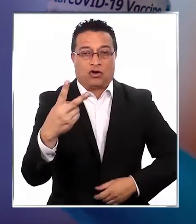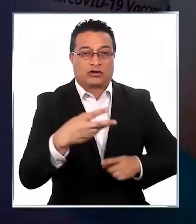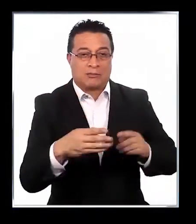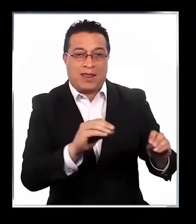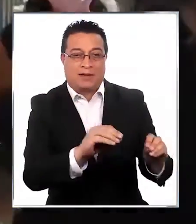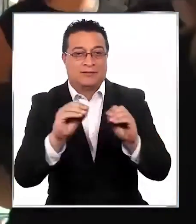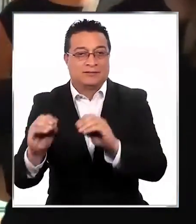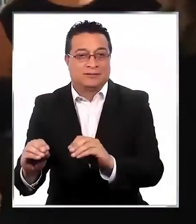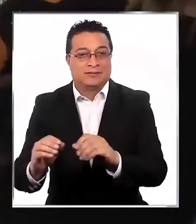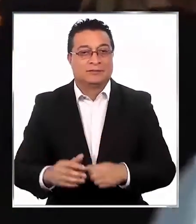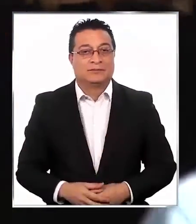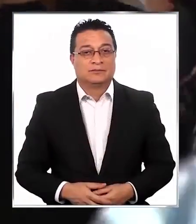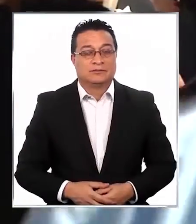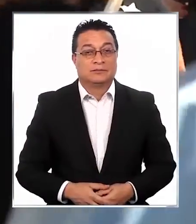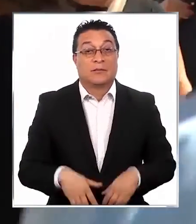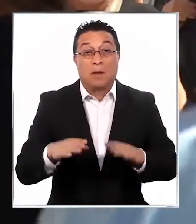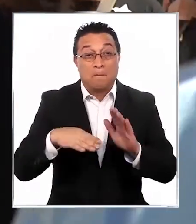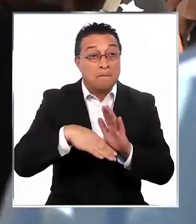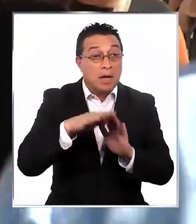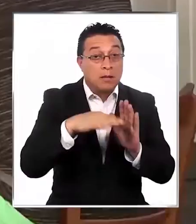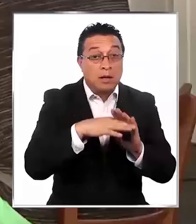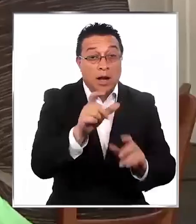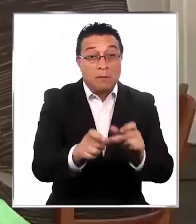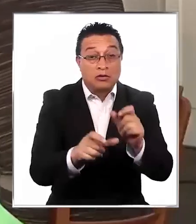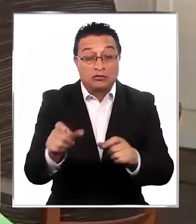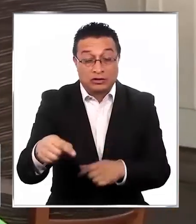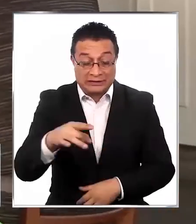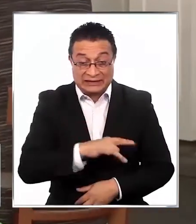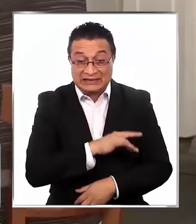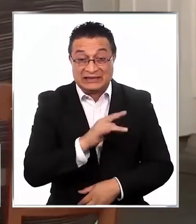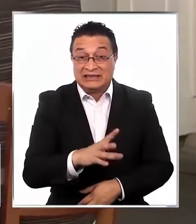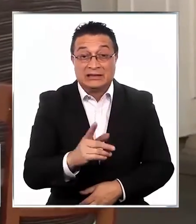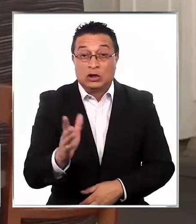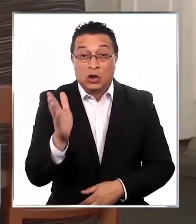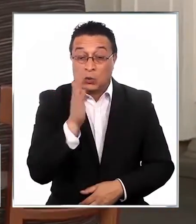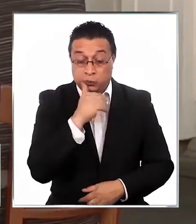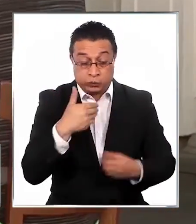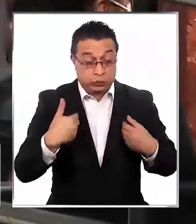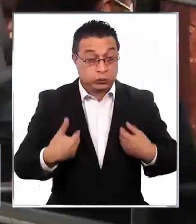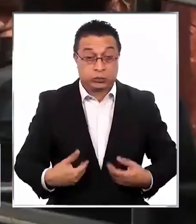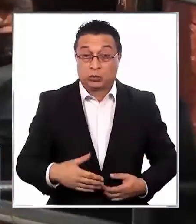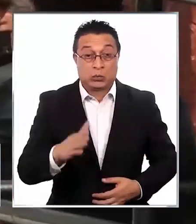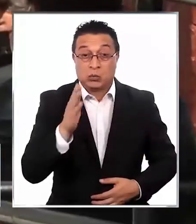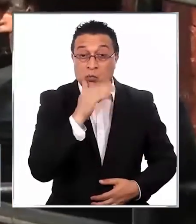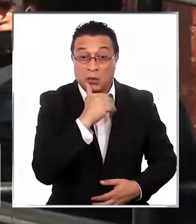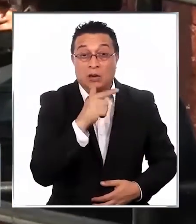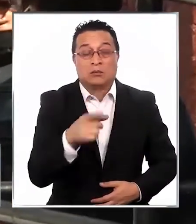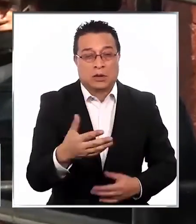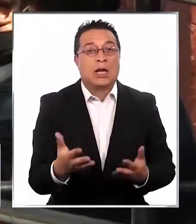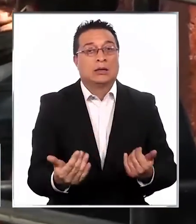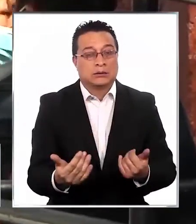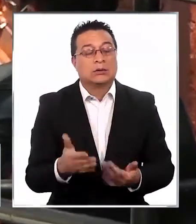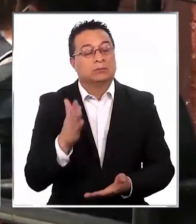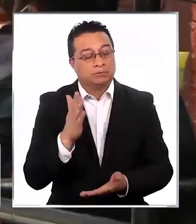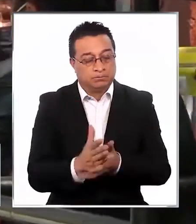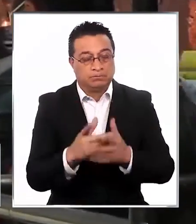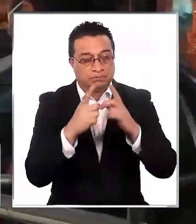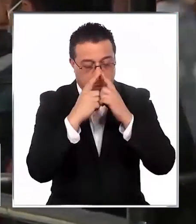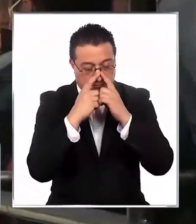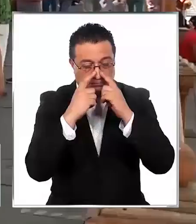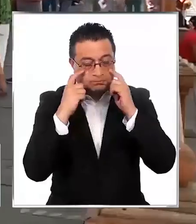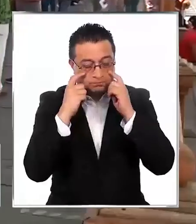coronavirus. Mientras la mayoría de los habitantes de Chile no tengan esa protección, seguirá siendo necesario usar